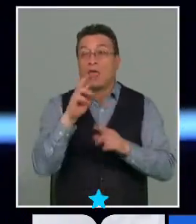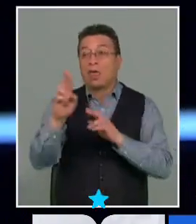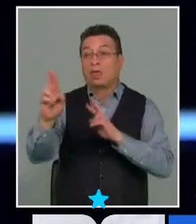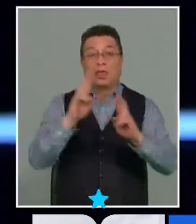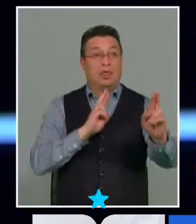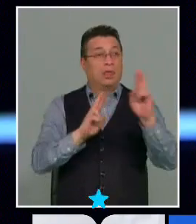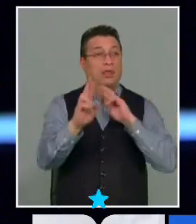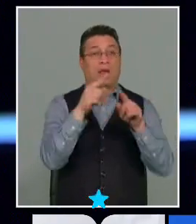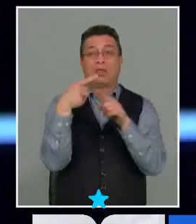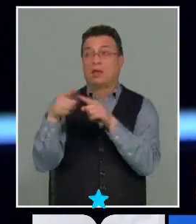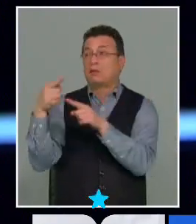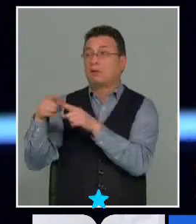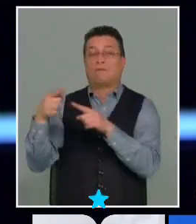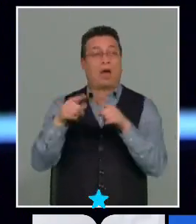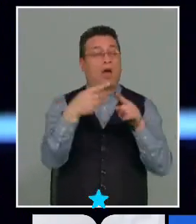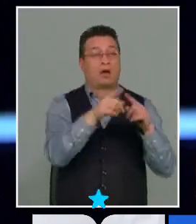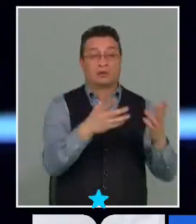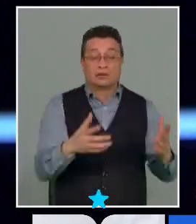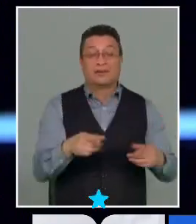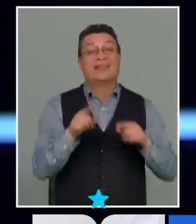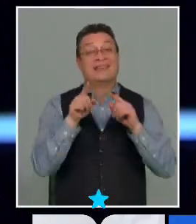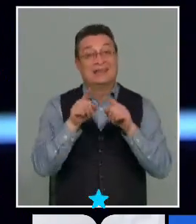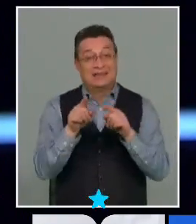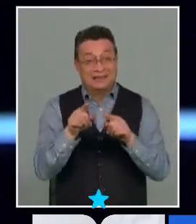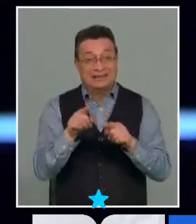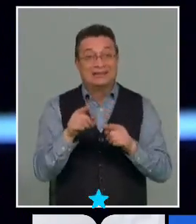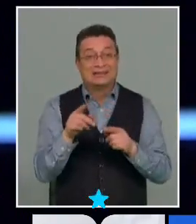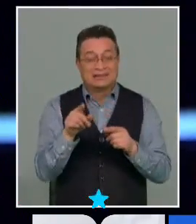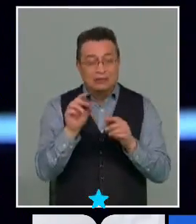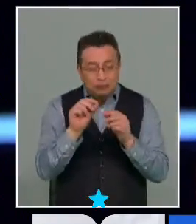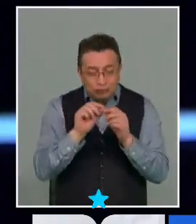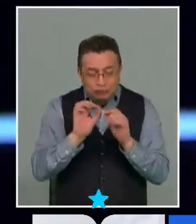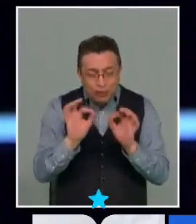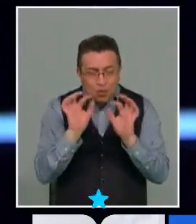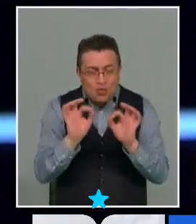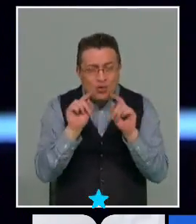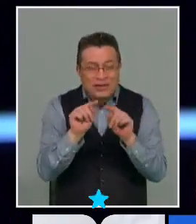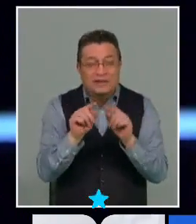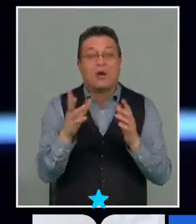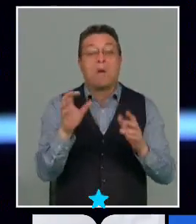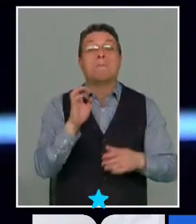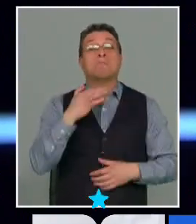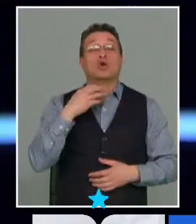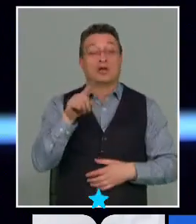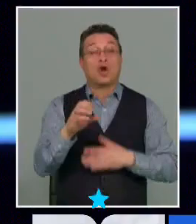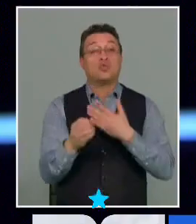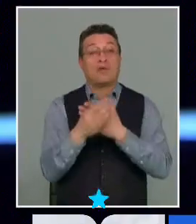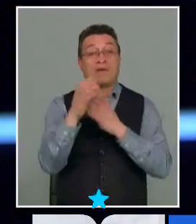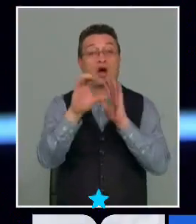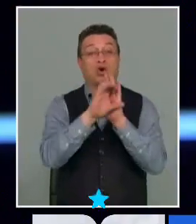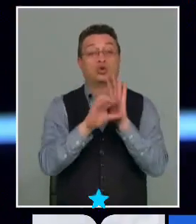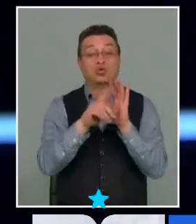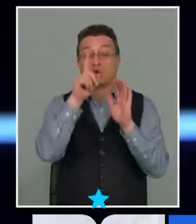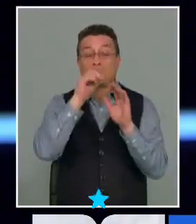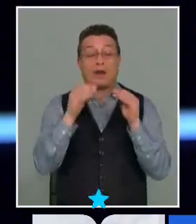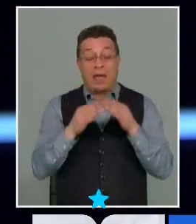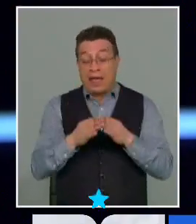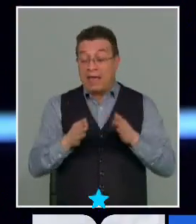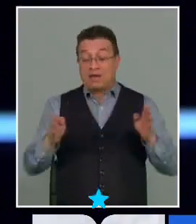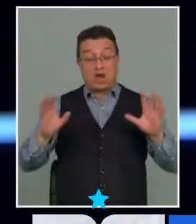respuestas y eso es justamente el por qué yo digo que esta propuesta de nueva constitución deja muy abierto y no